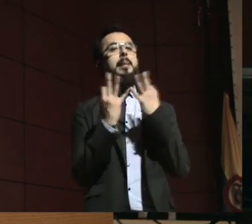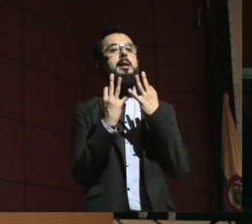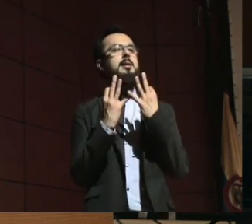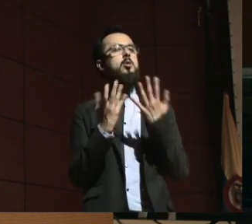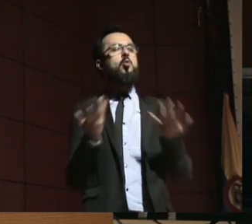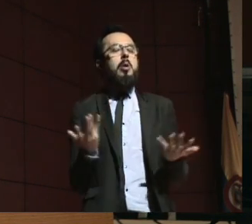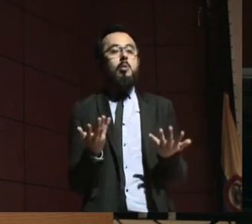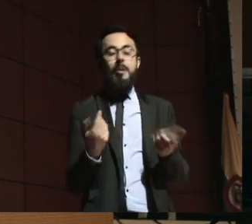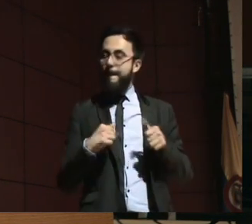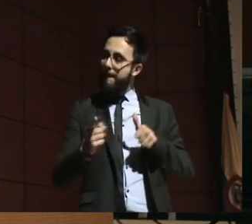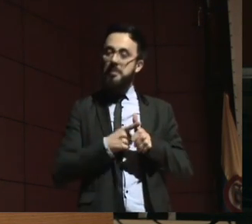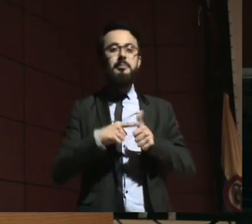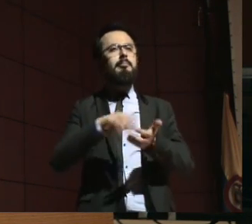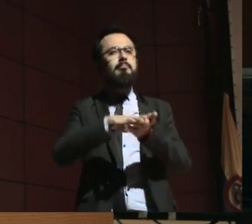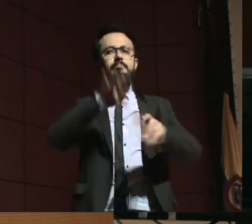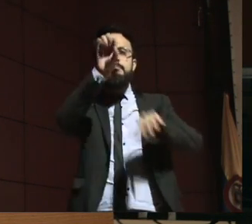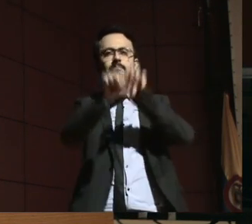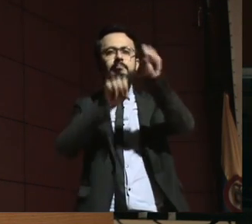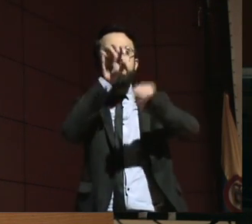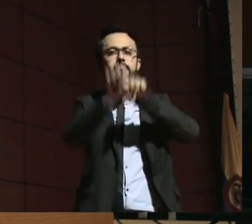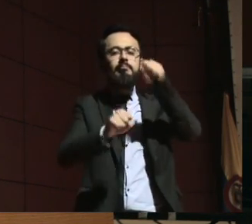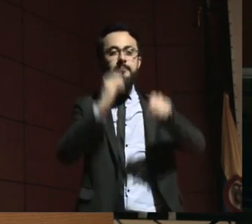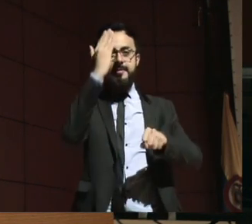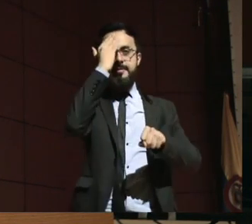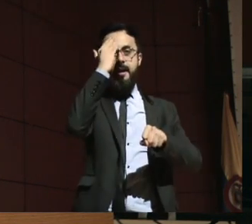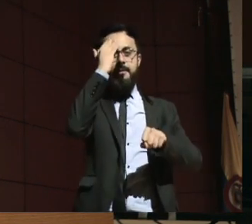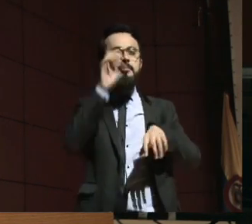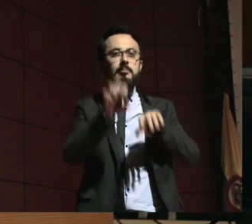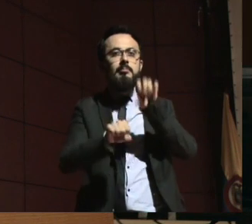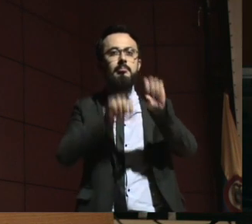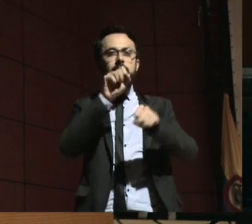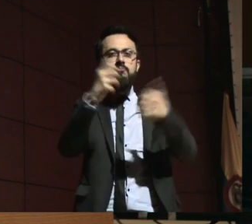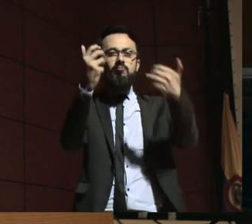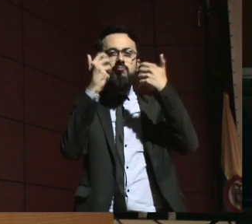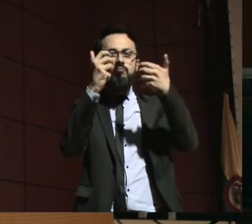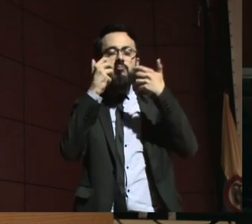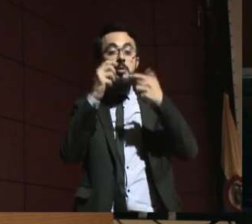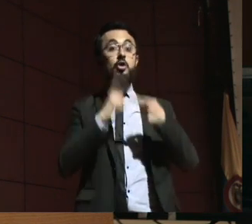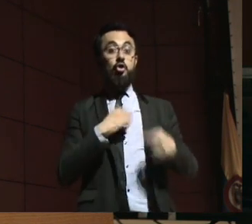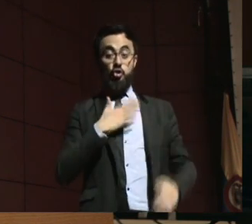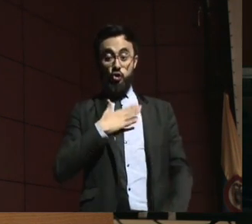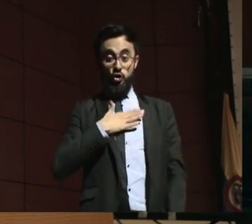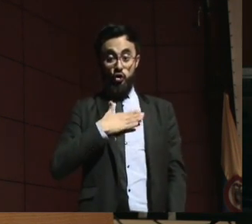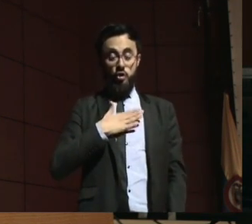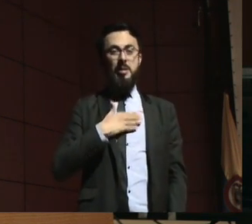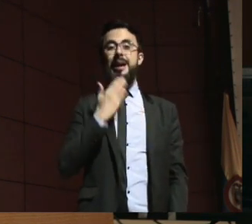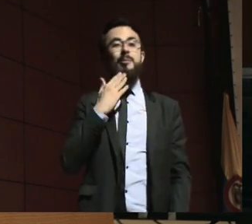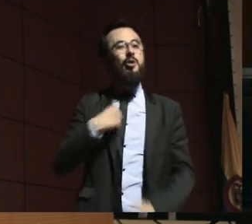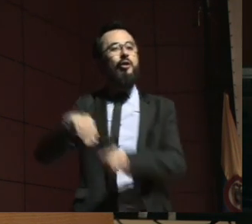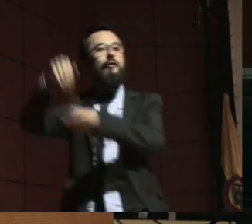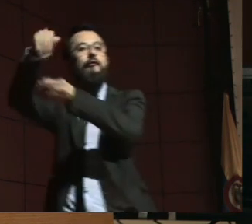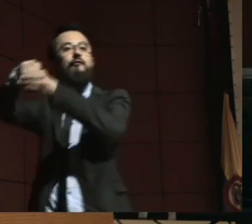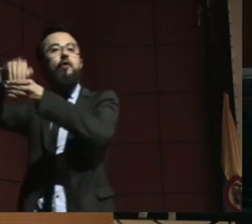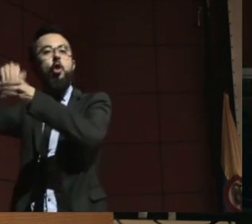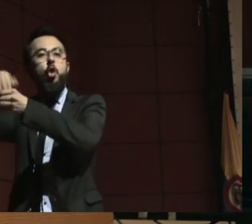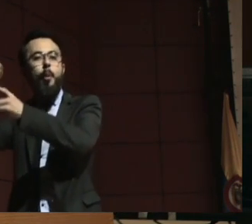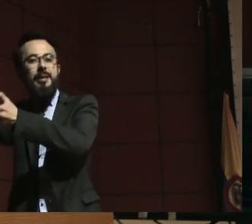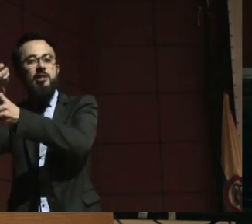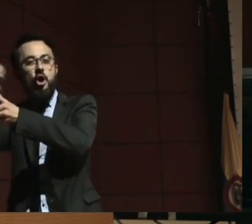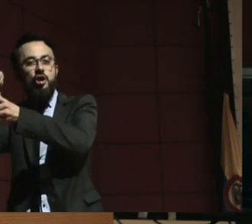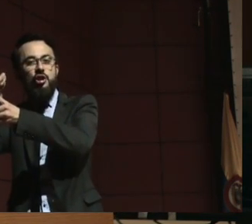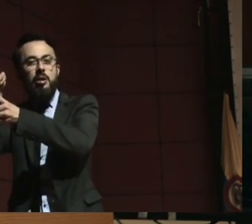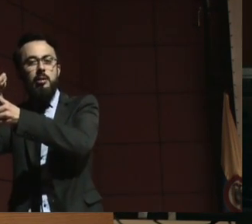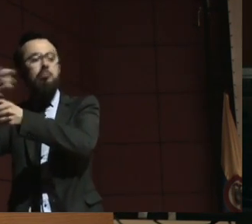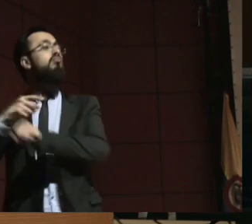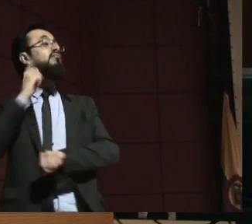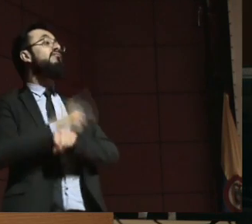conocer, saber. Hoy, por ejemplo, yo sé que le puedo orientar a una familia y decirle si el fondo de pensiones le está pidiendo la interdicción, eso no